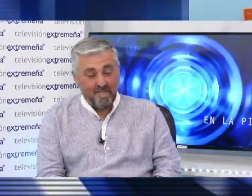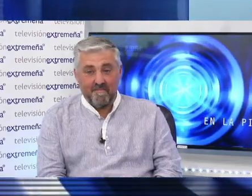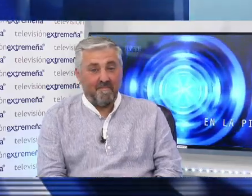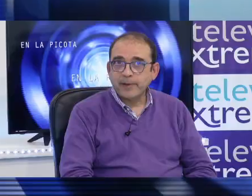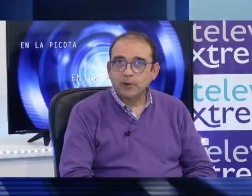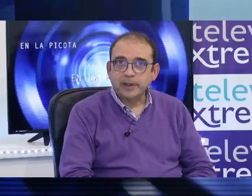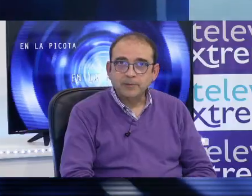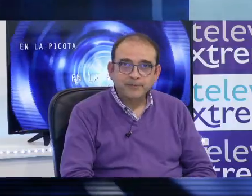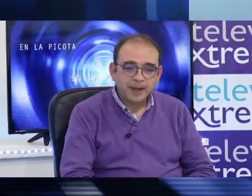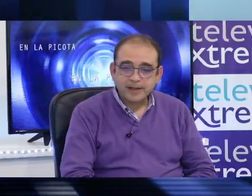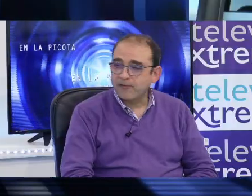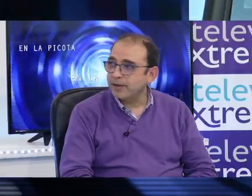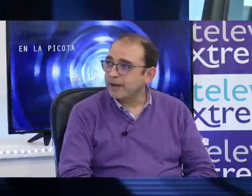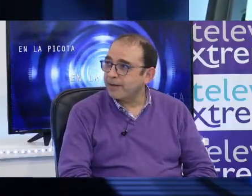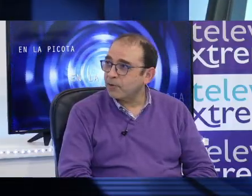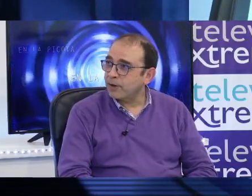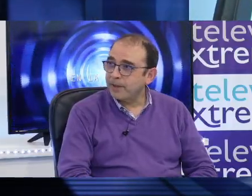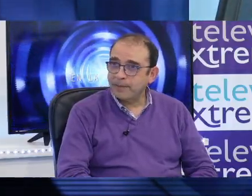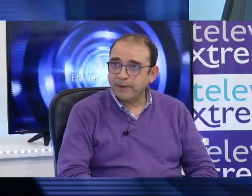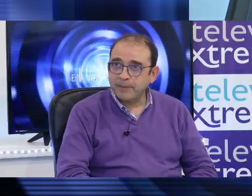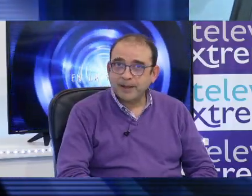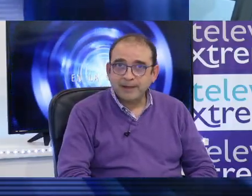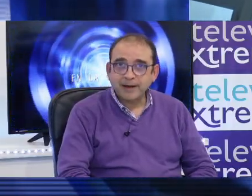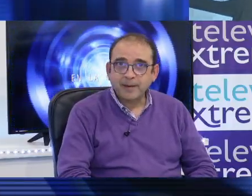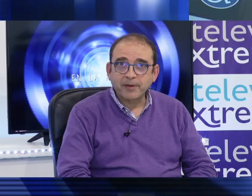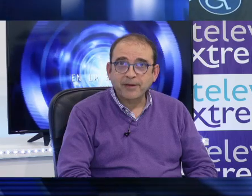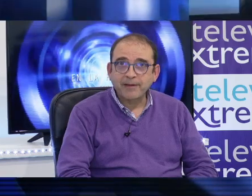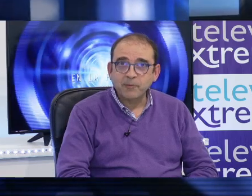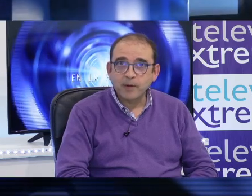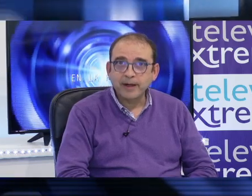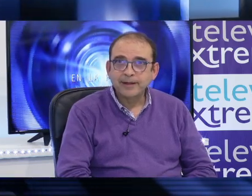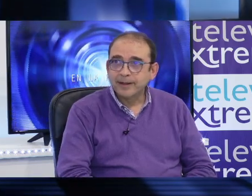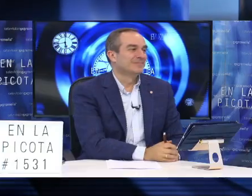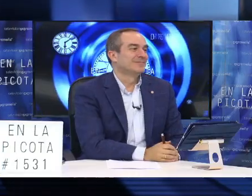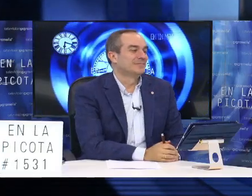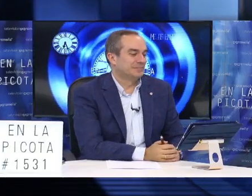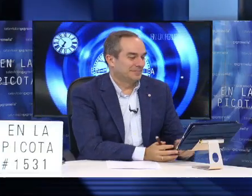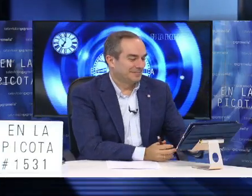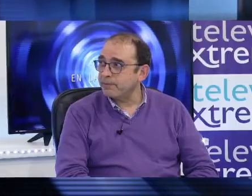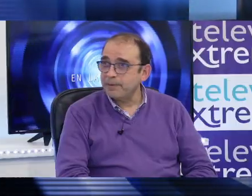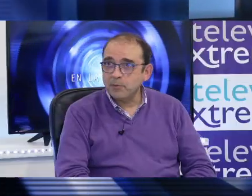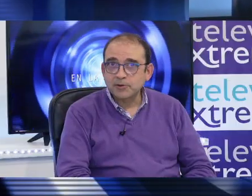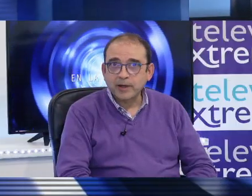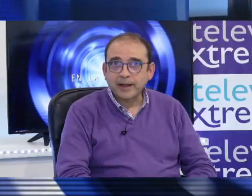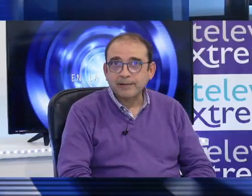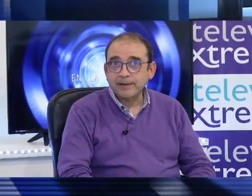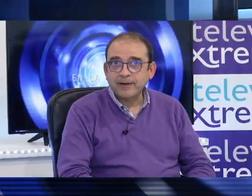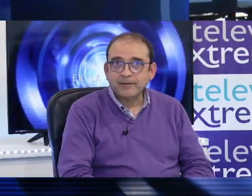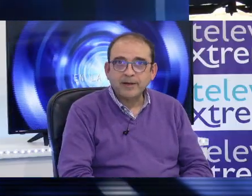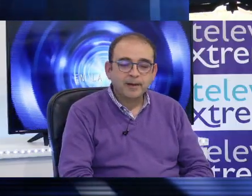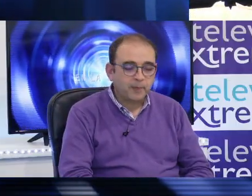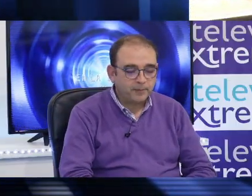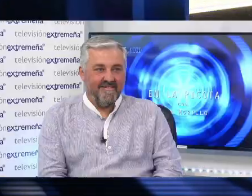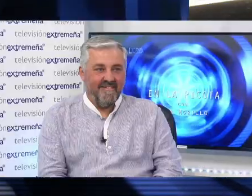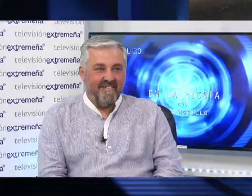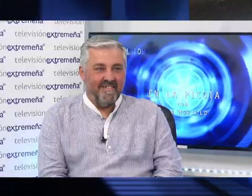picota, ¿no? Así que, Fran, te agradezco que me permitas estas capacidades nuevas que estoy descubriendo sobre mí mismo, que son las características